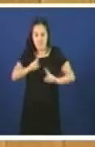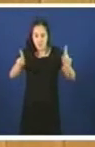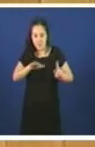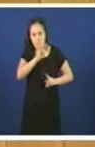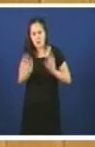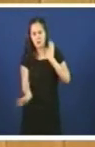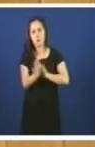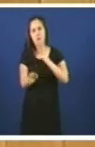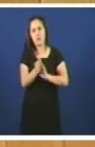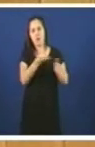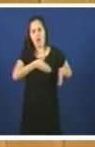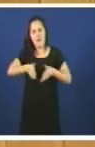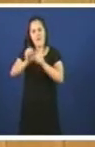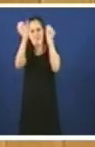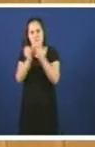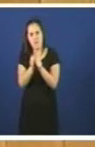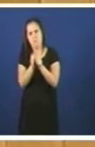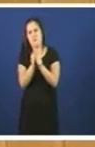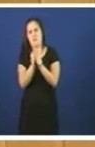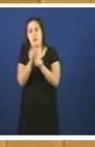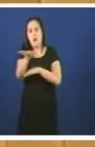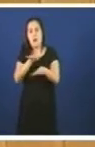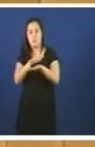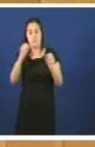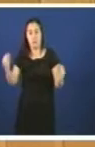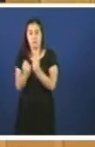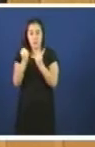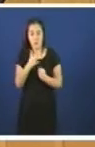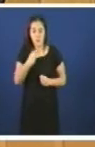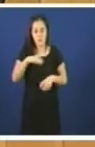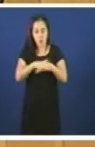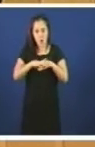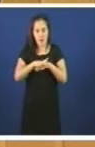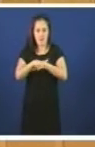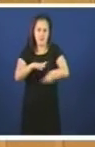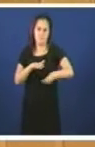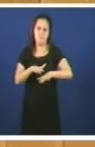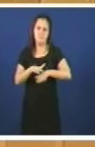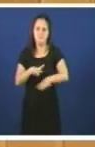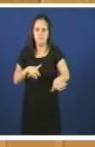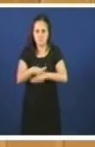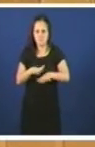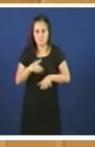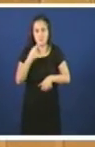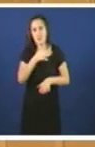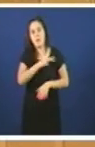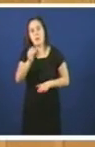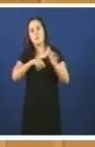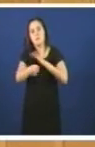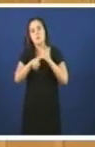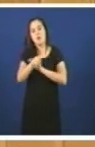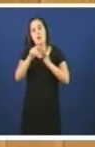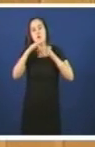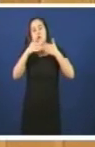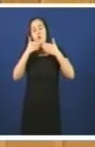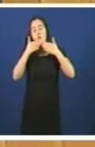estratégicas prioritarias da actuación. Xunta realidade que supón esta rede de dinamización, as actuacións e medidas desenvolvidas baixo impulso